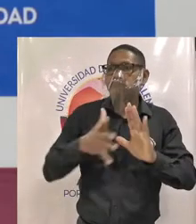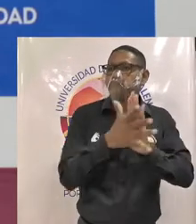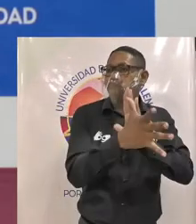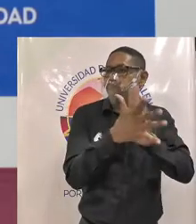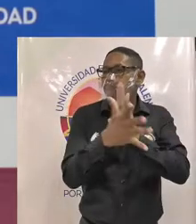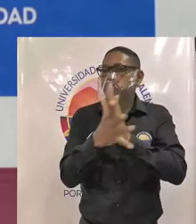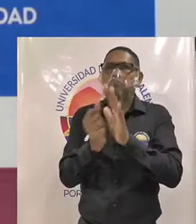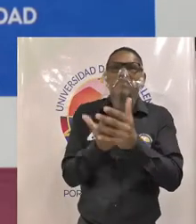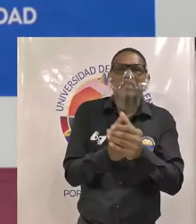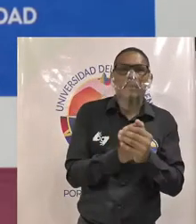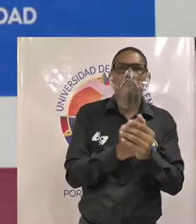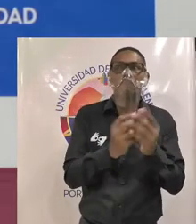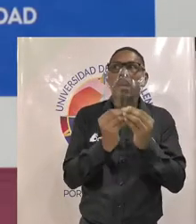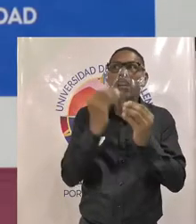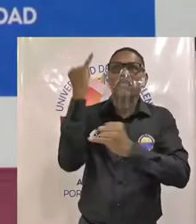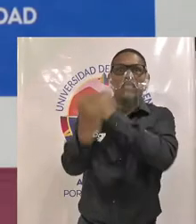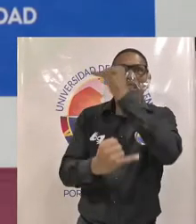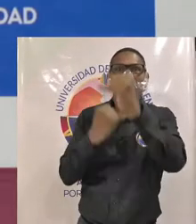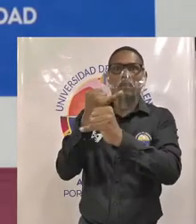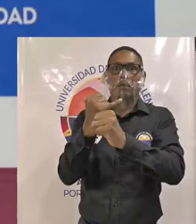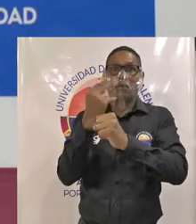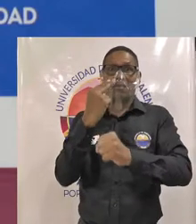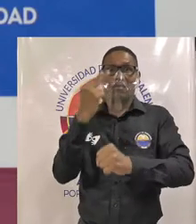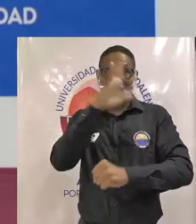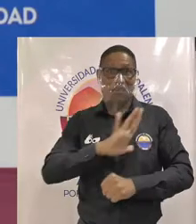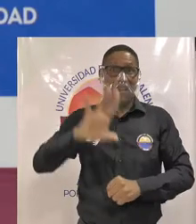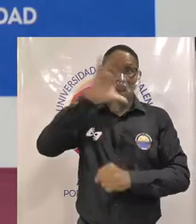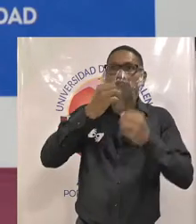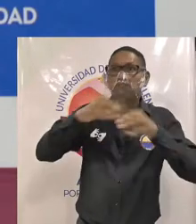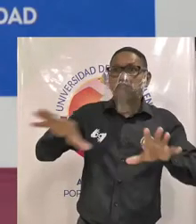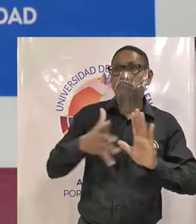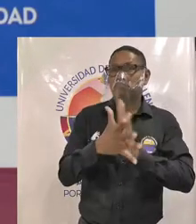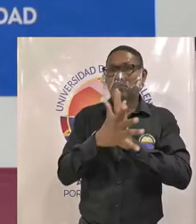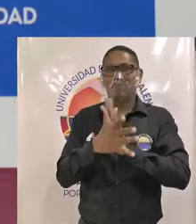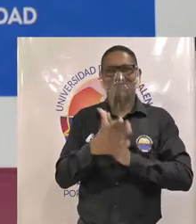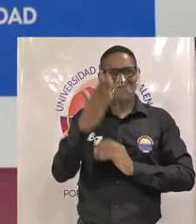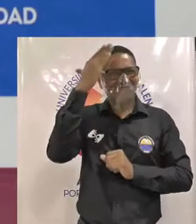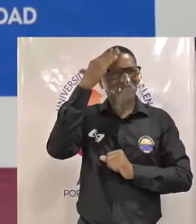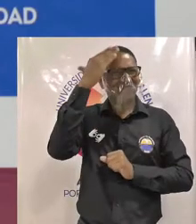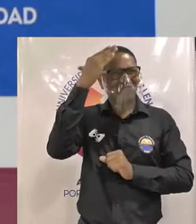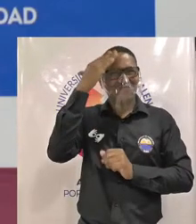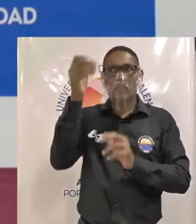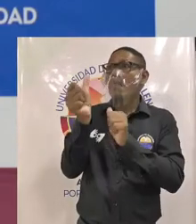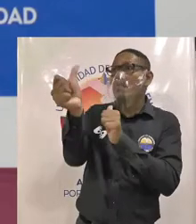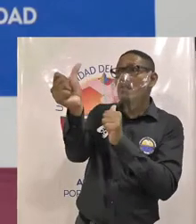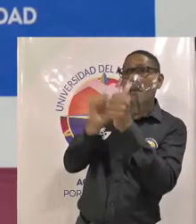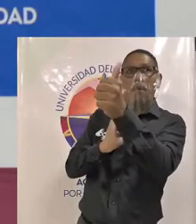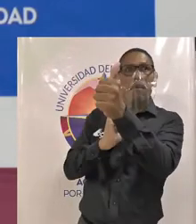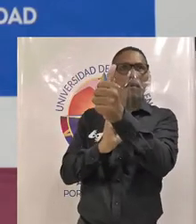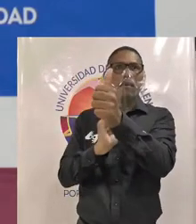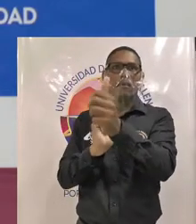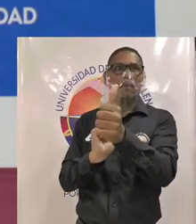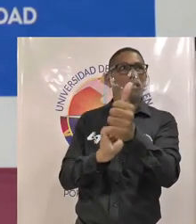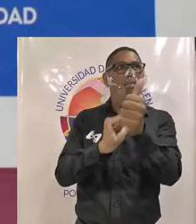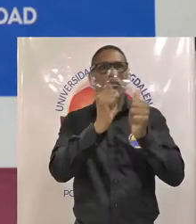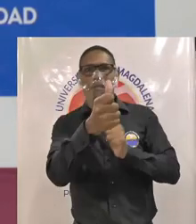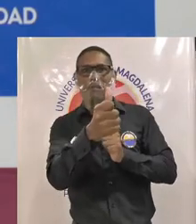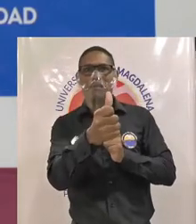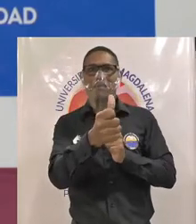sobre todo movilidad internacional y nacional que sabemos esas movilidades e intercambios logran que